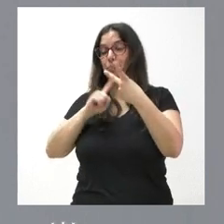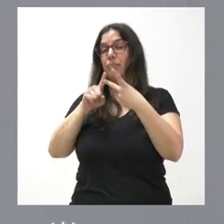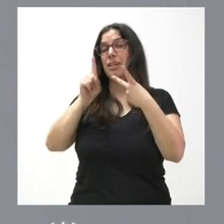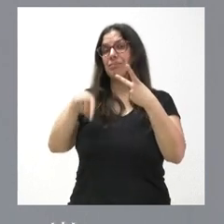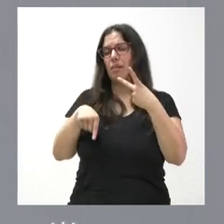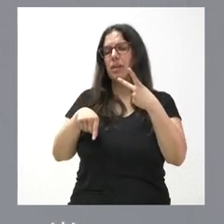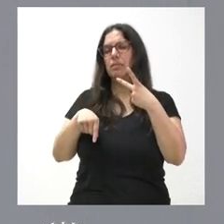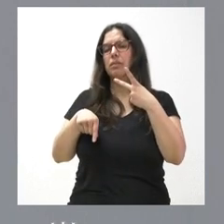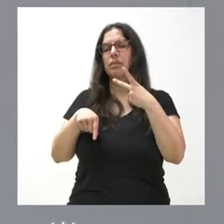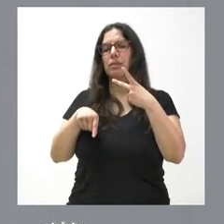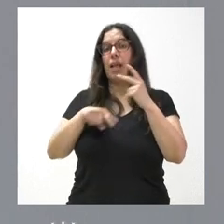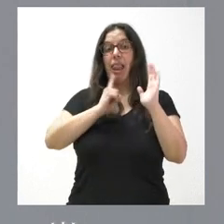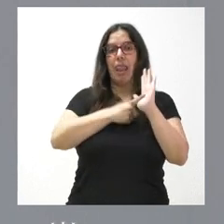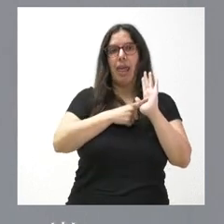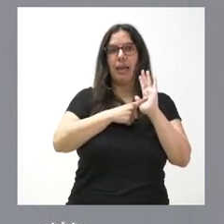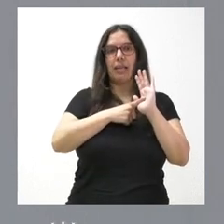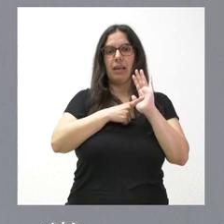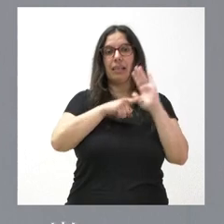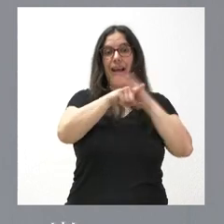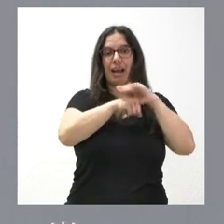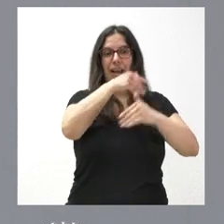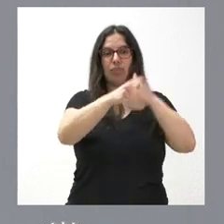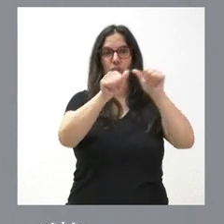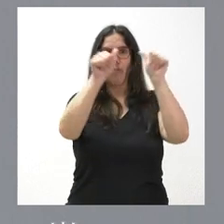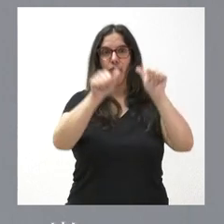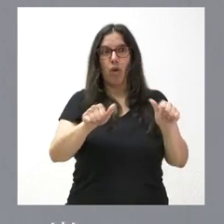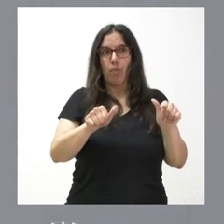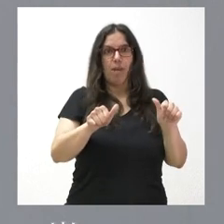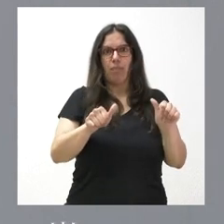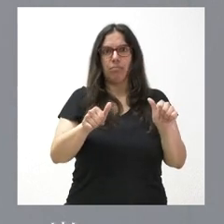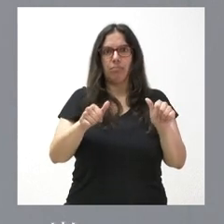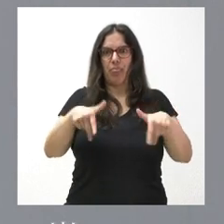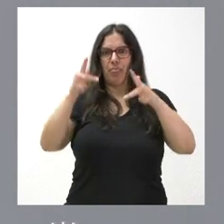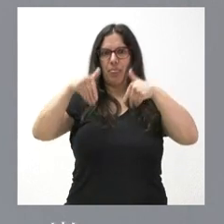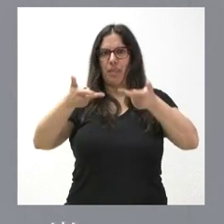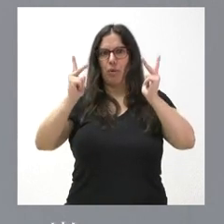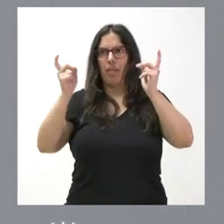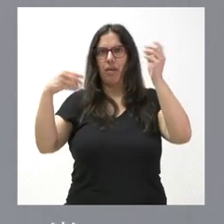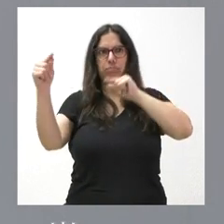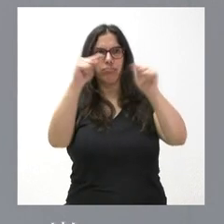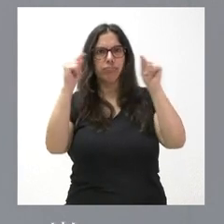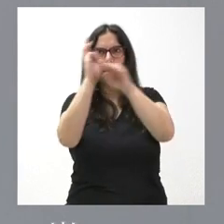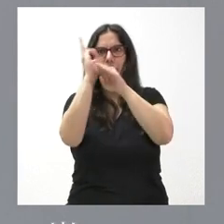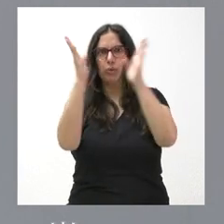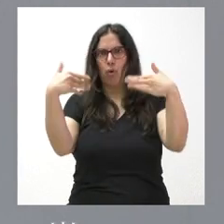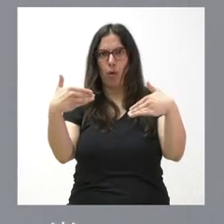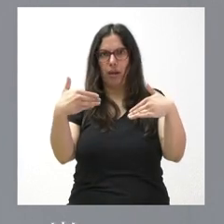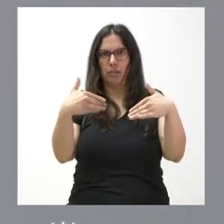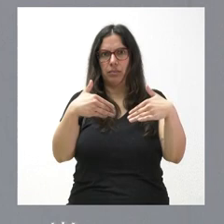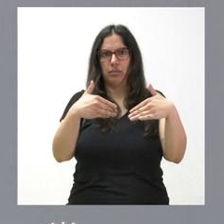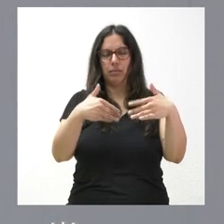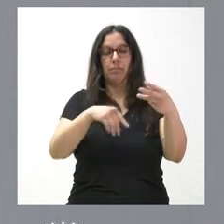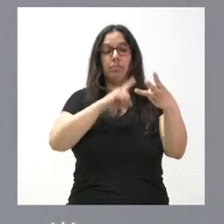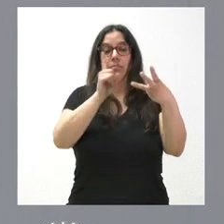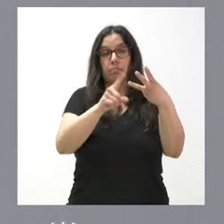tramitación de leyes por procedimientos que dan poco lugar a la participación en el Parlamento y que